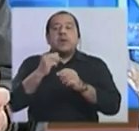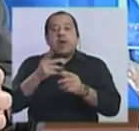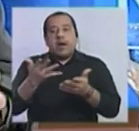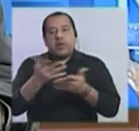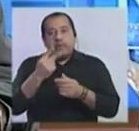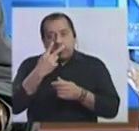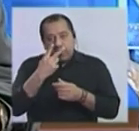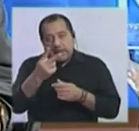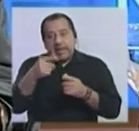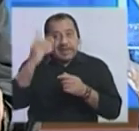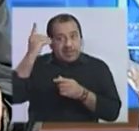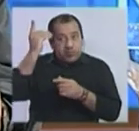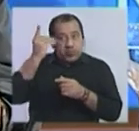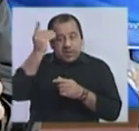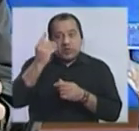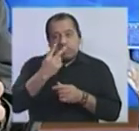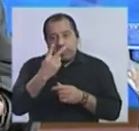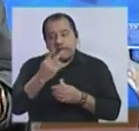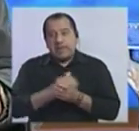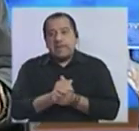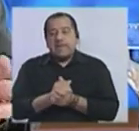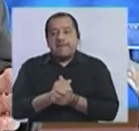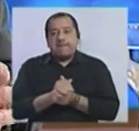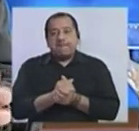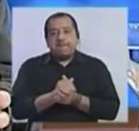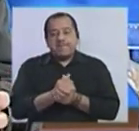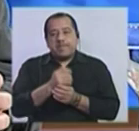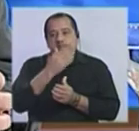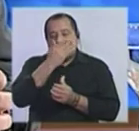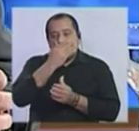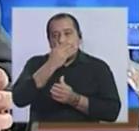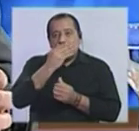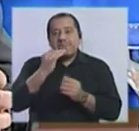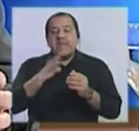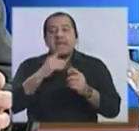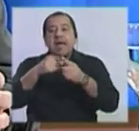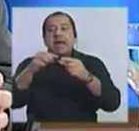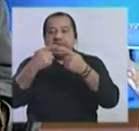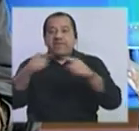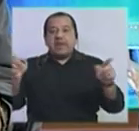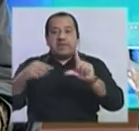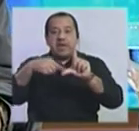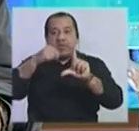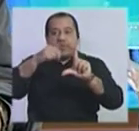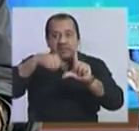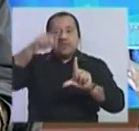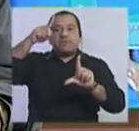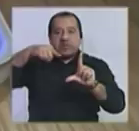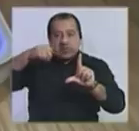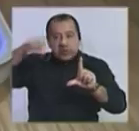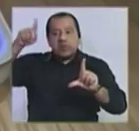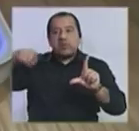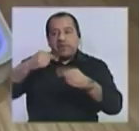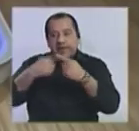la de diputados también, que muestra una dispersión mayor a la que tenemos, muestra